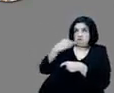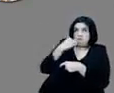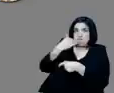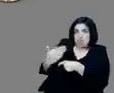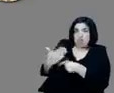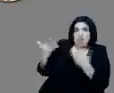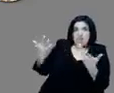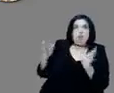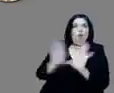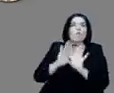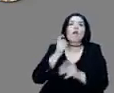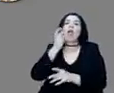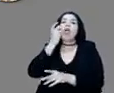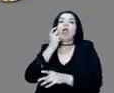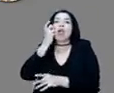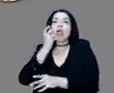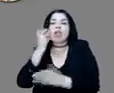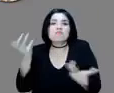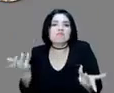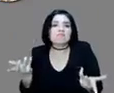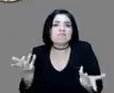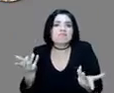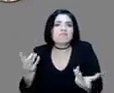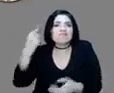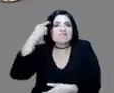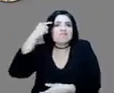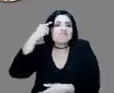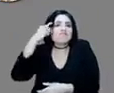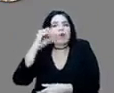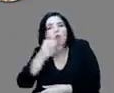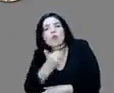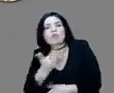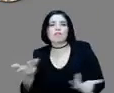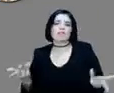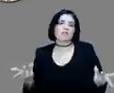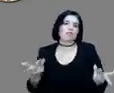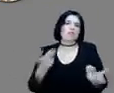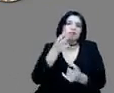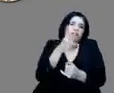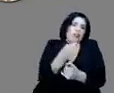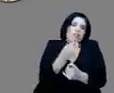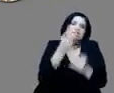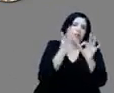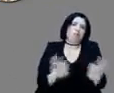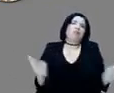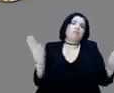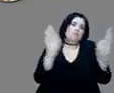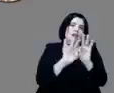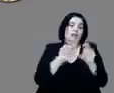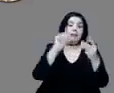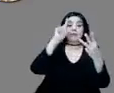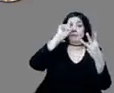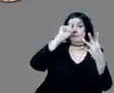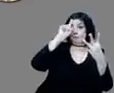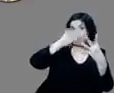¿verdad? O sea, traían otra actitud lo cual pues también va a pesar. Un segundo